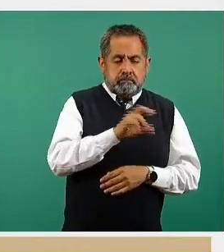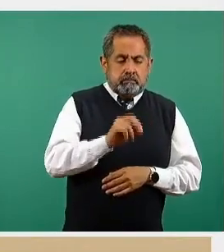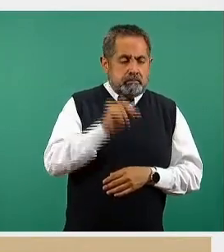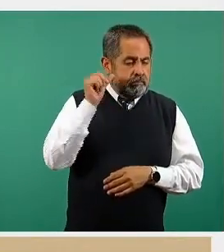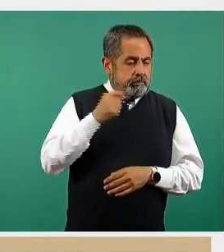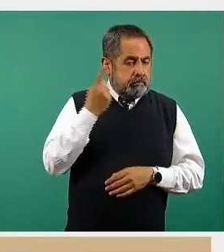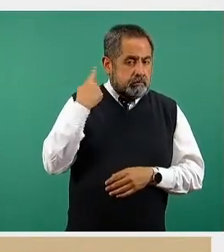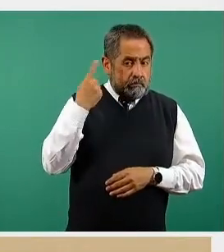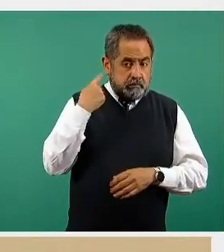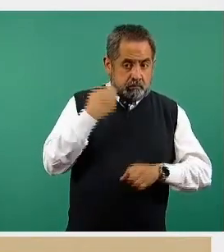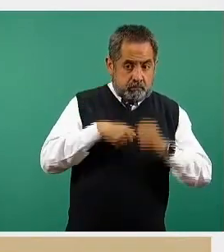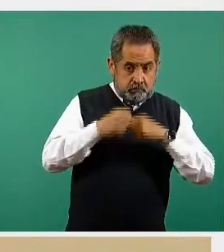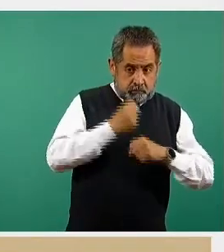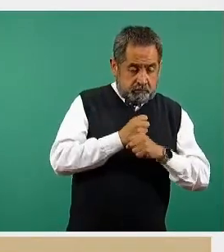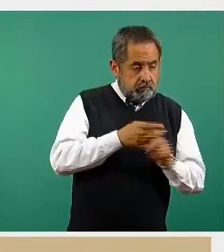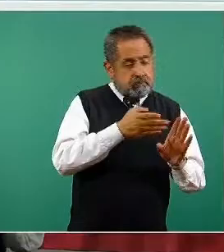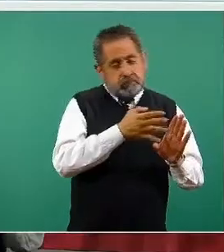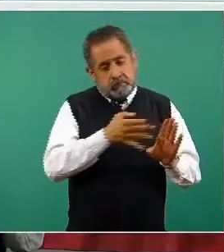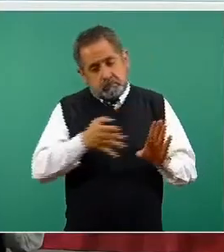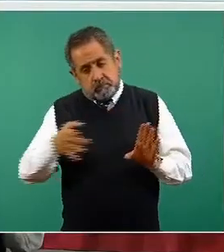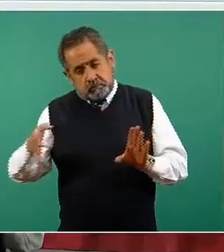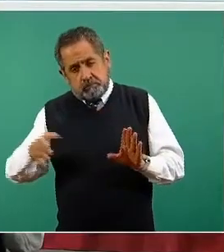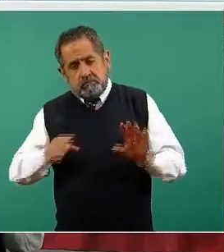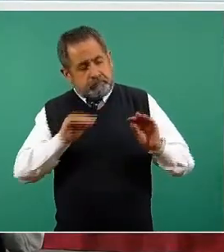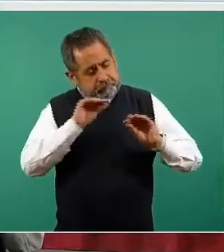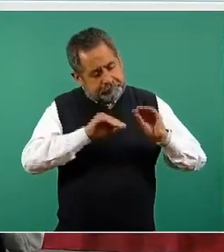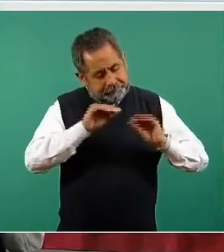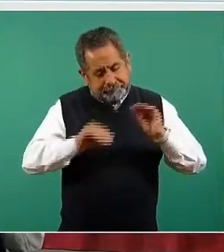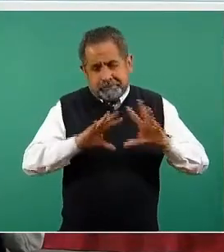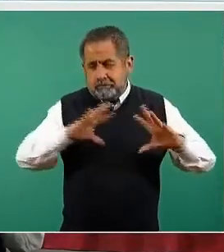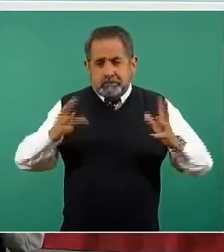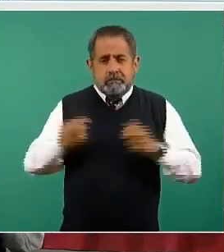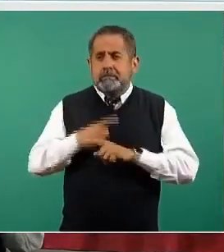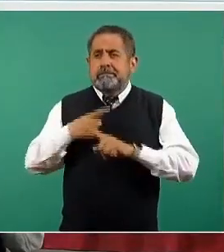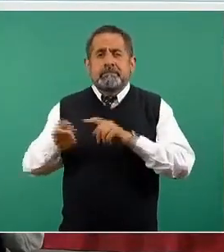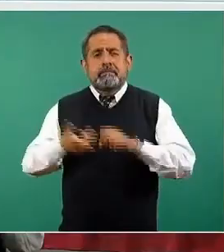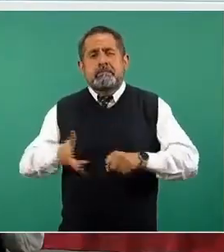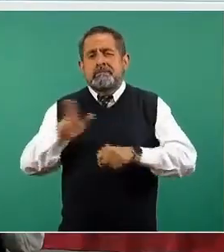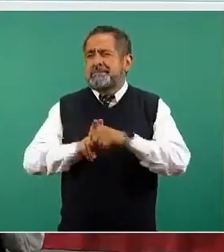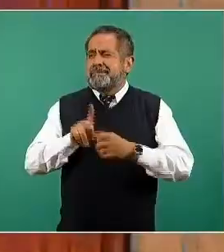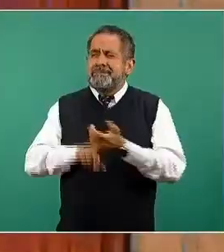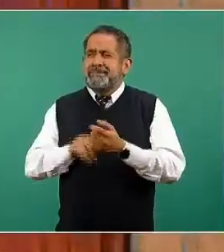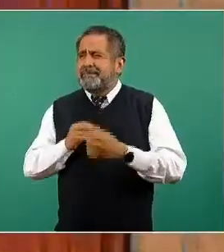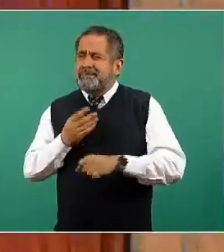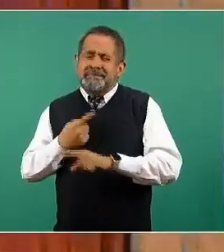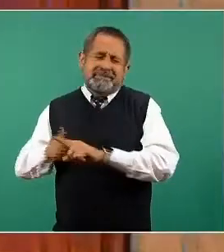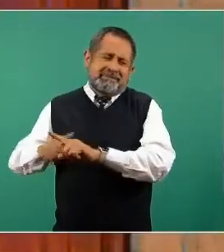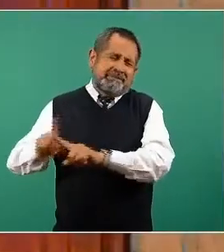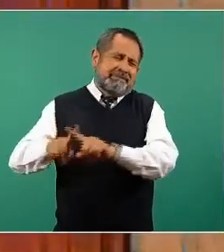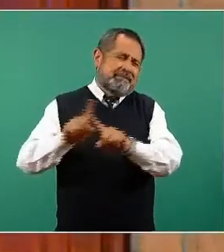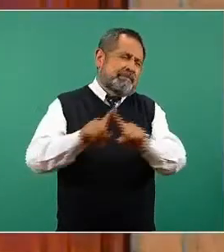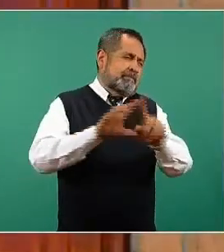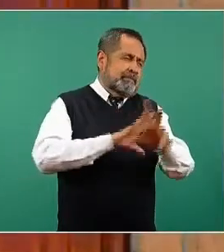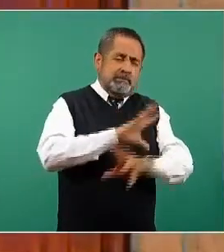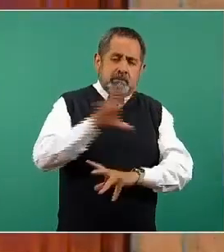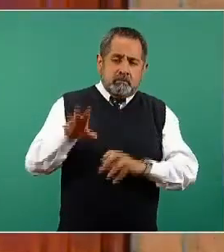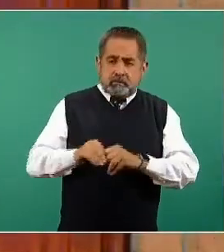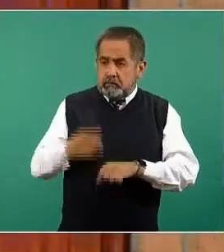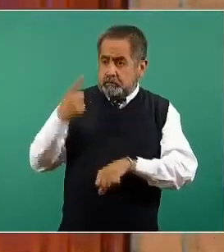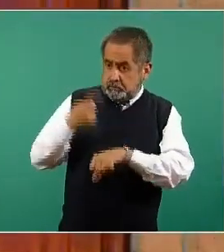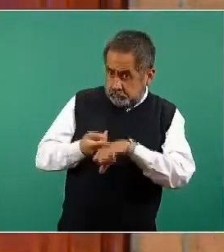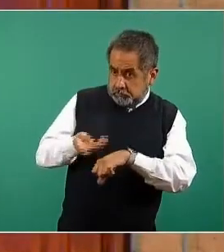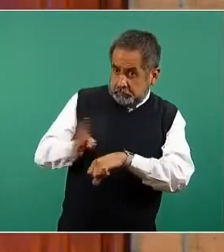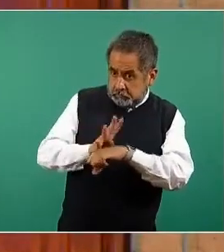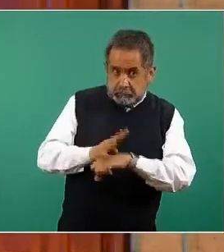pasado y también en este sistema todas las unidades que están atendiendo pacientes de COVID-19, desde que son